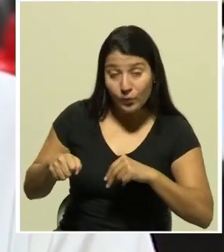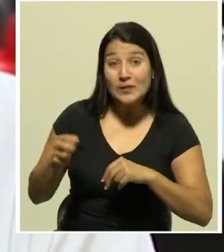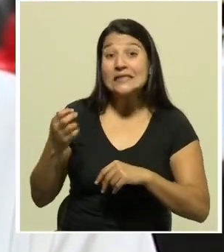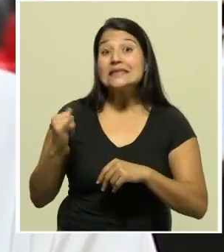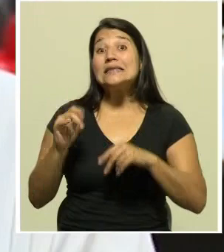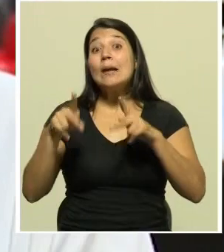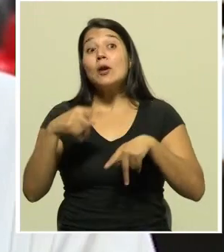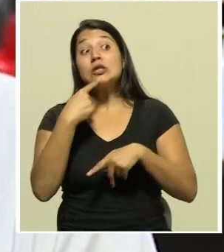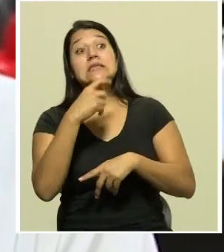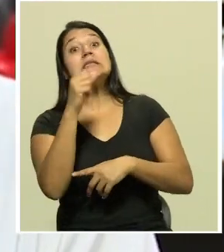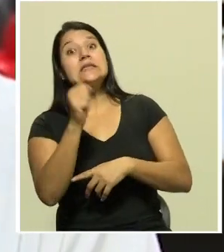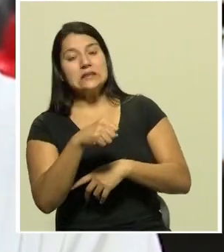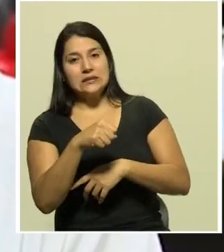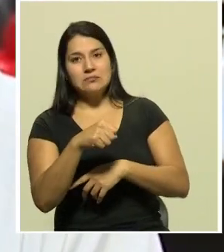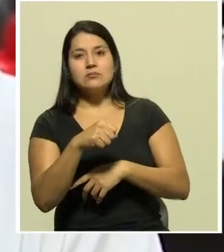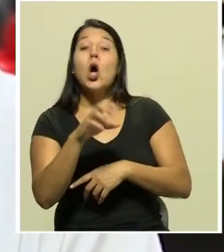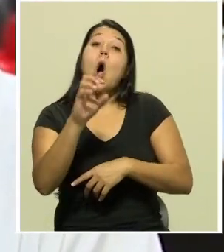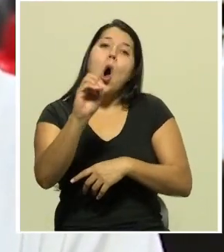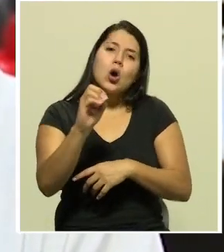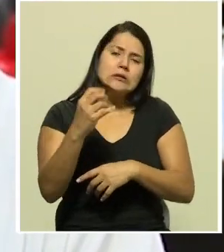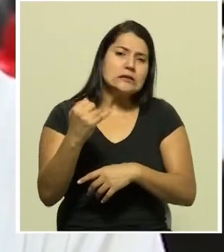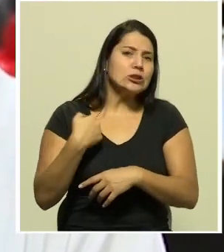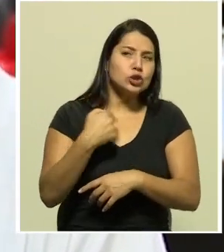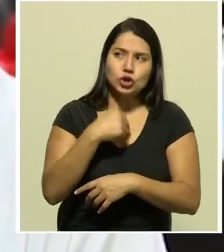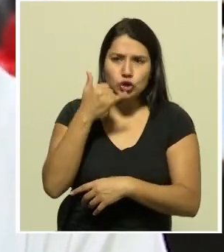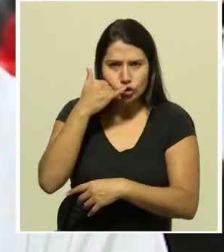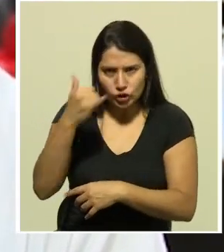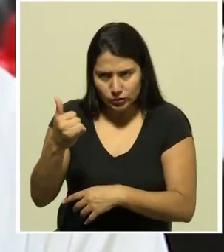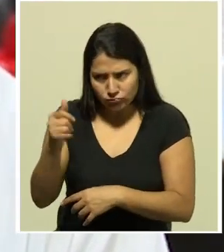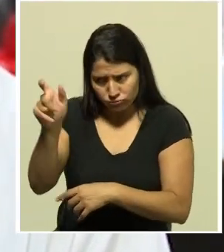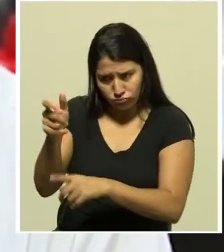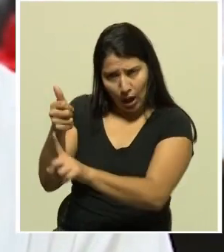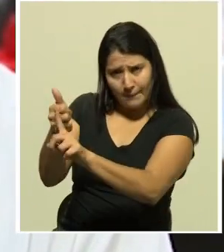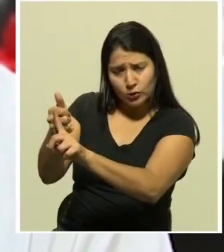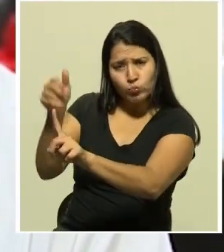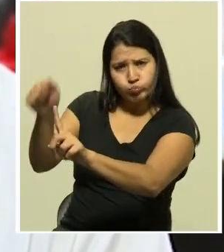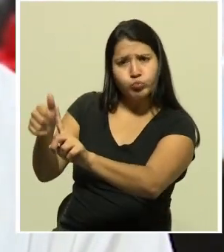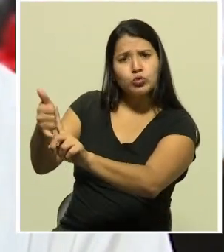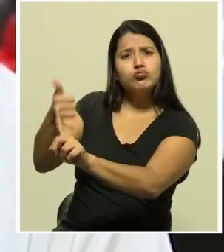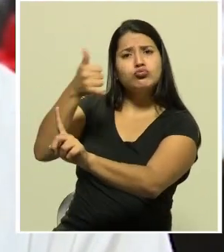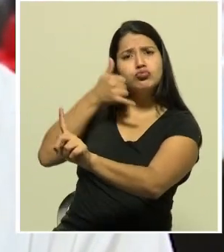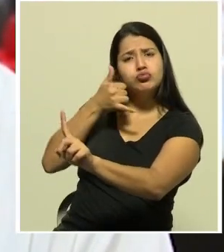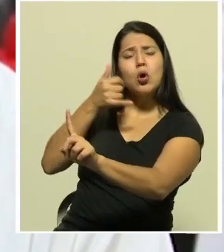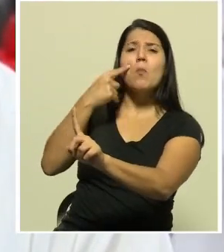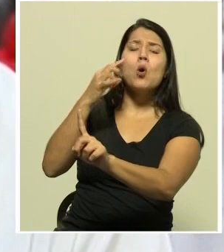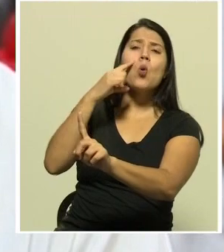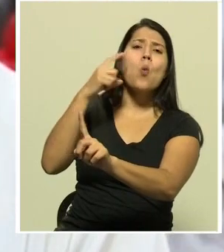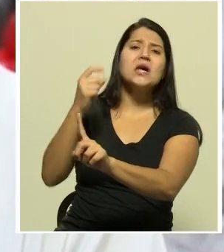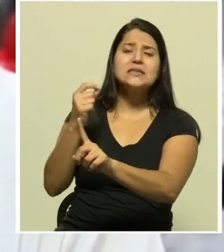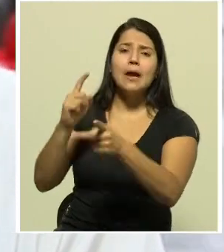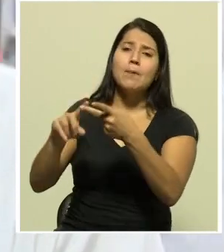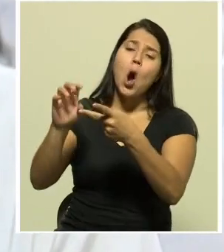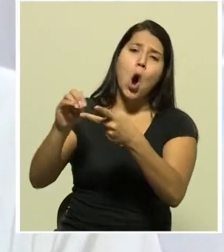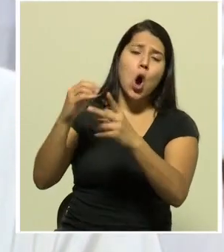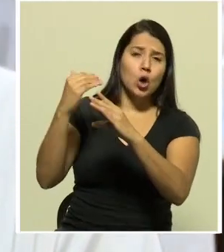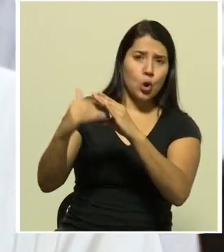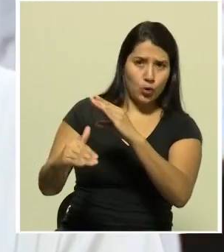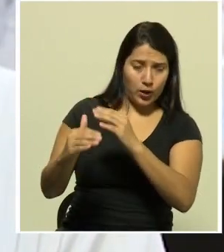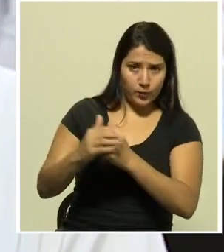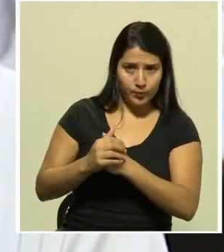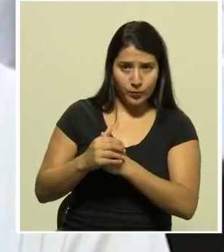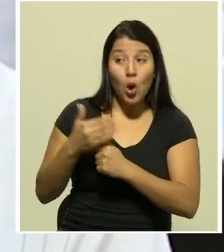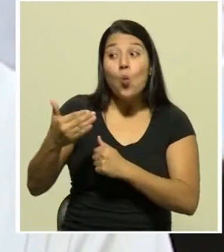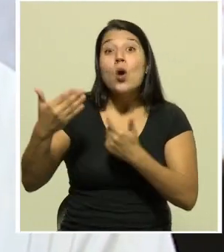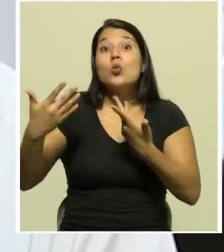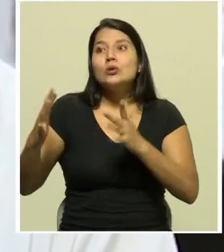interesada, también nos puede contactar a través de un teléfono, de un WhatsApp o de correo electrónico. Una vez que